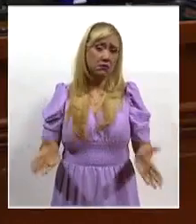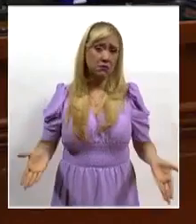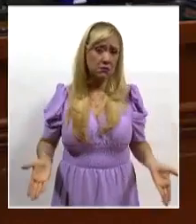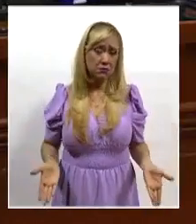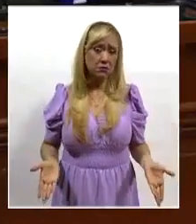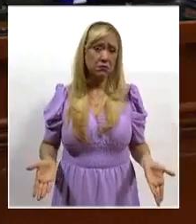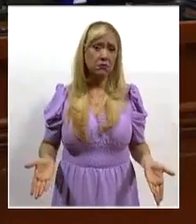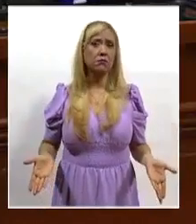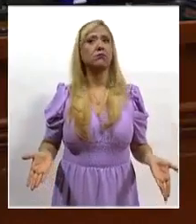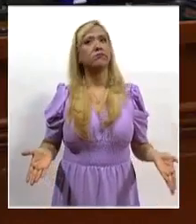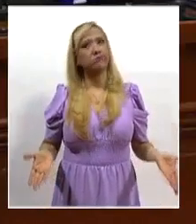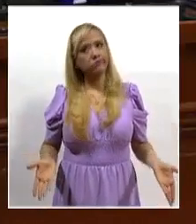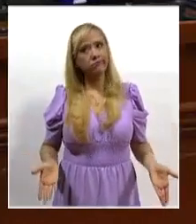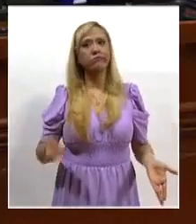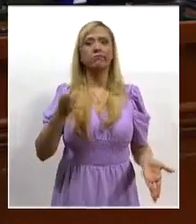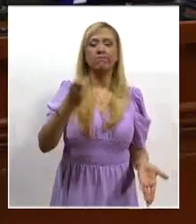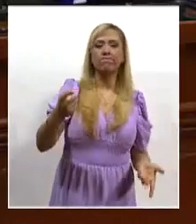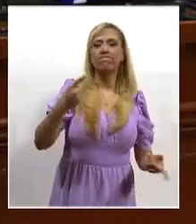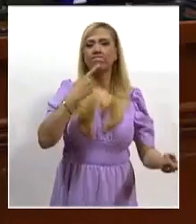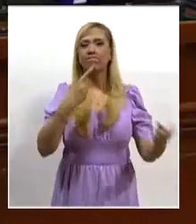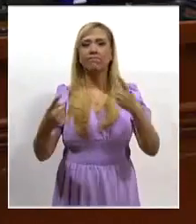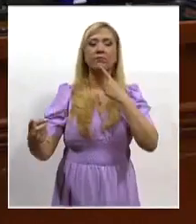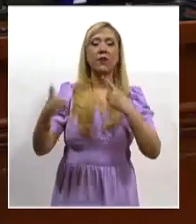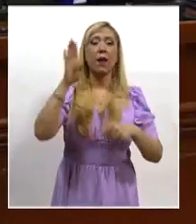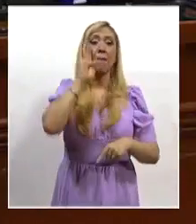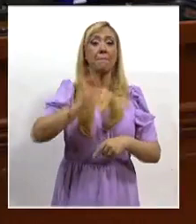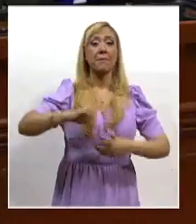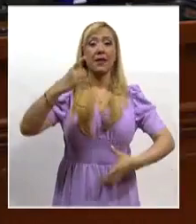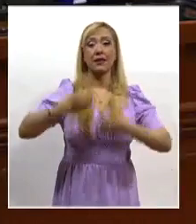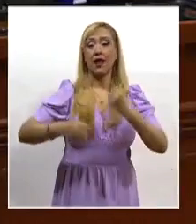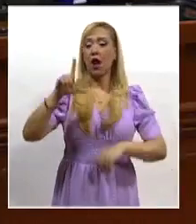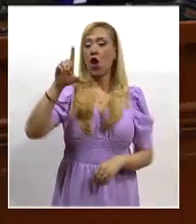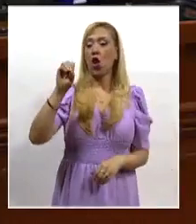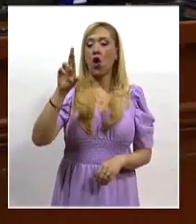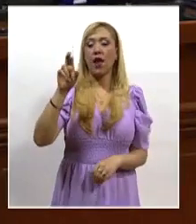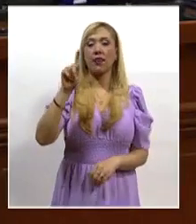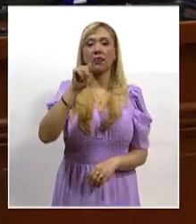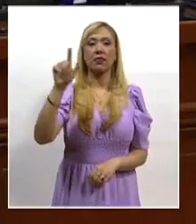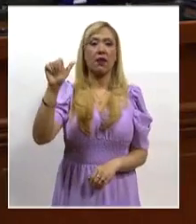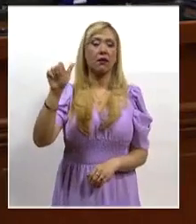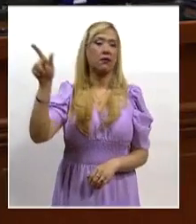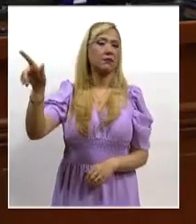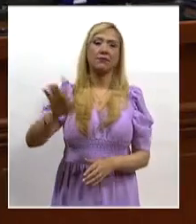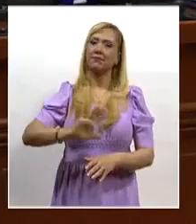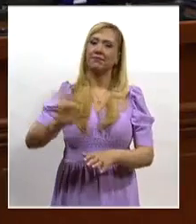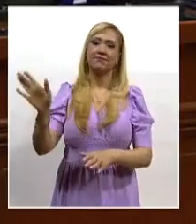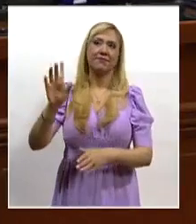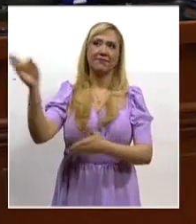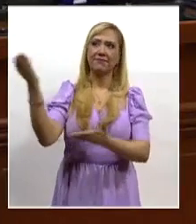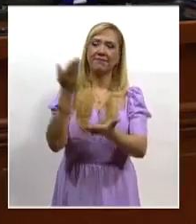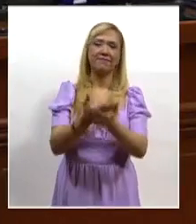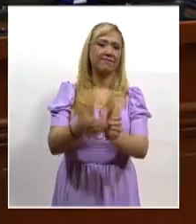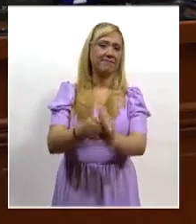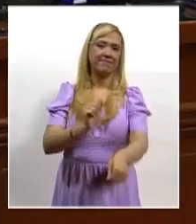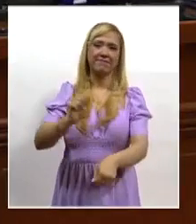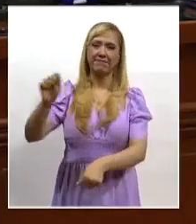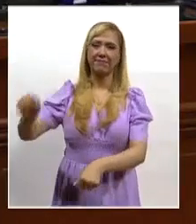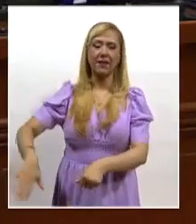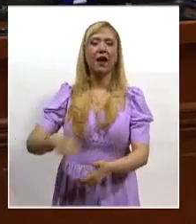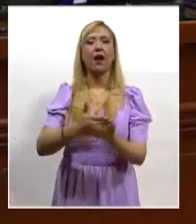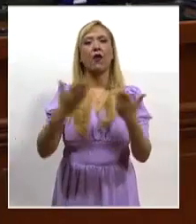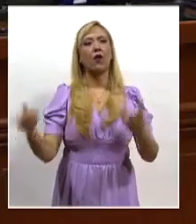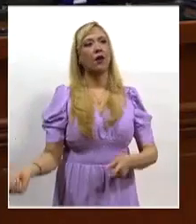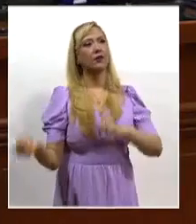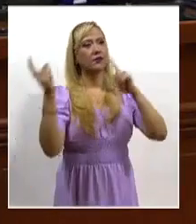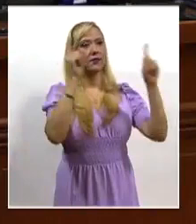haber sido desechado este proyecto de la ministra Loreta Ortiz Alf, el asunto será retornado a un ministro de la